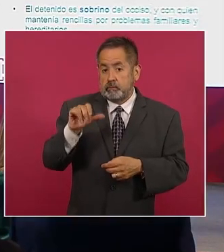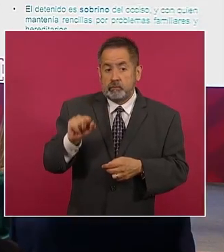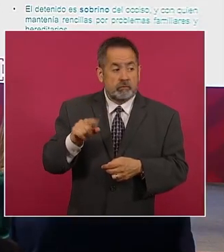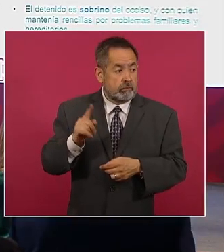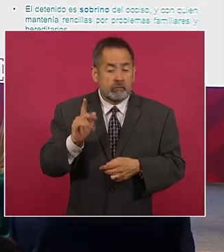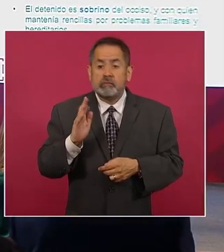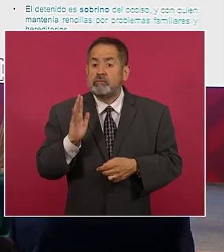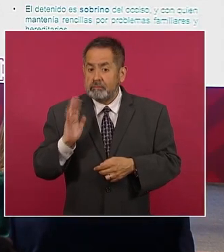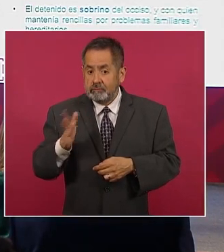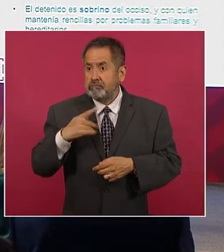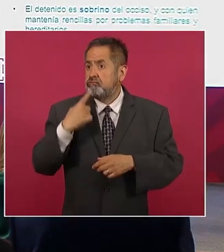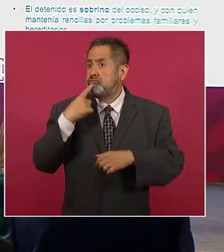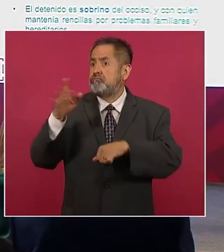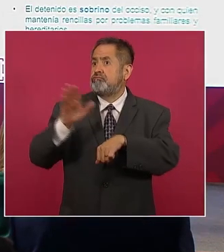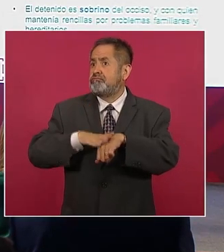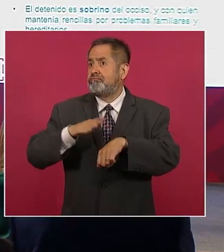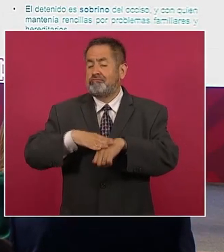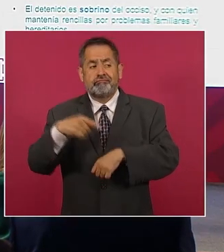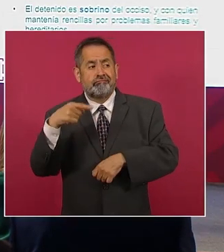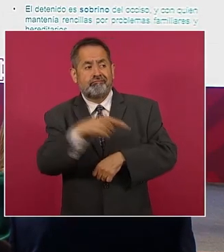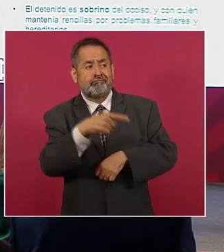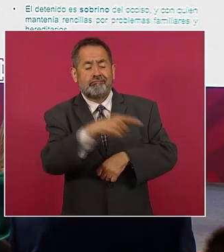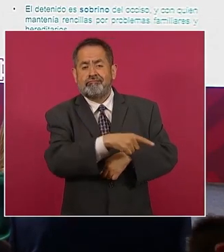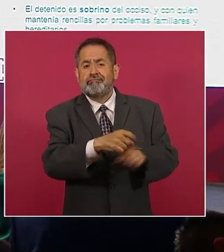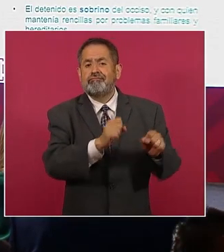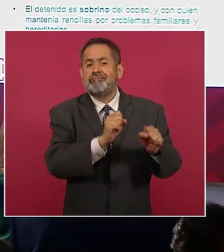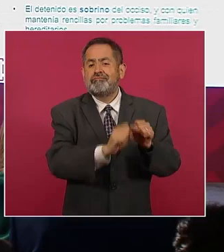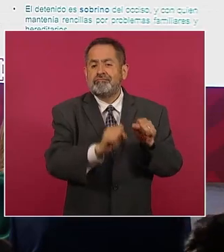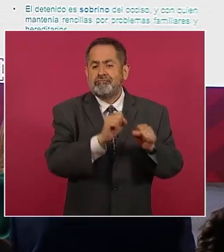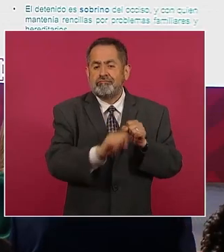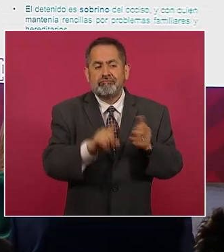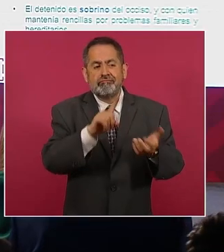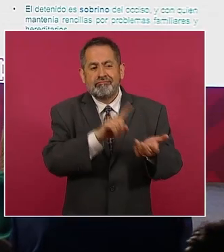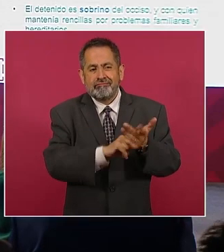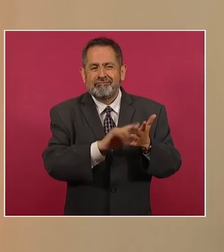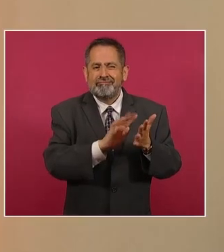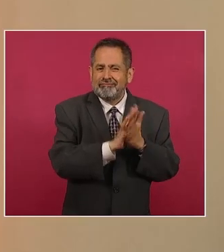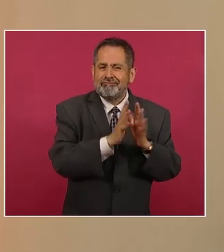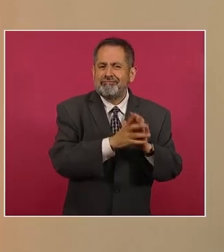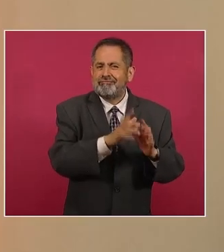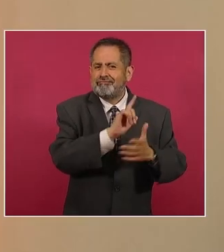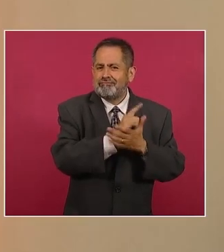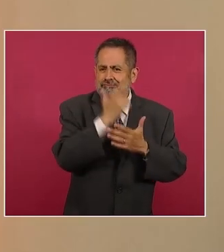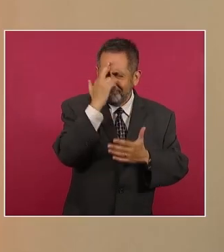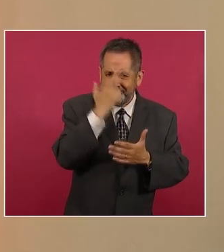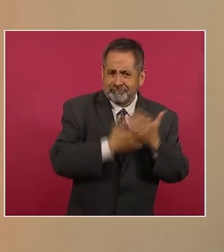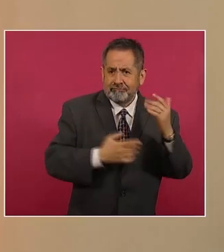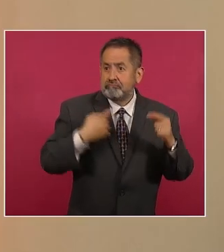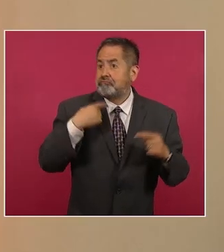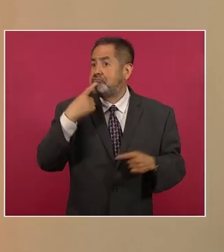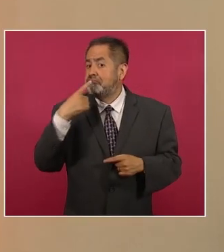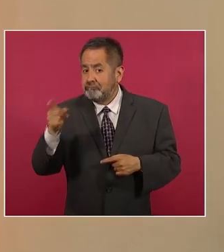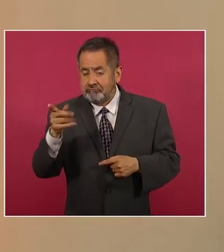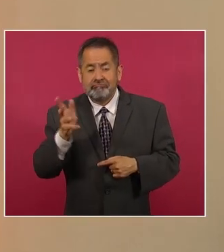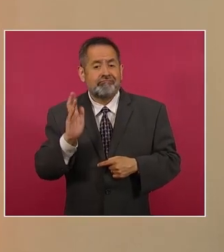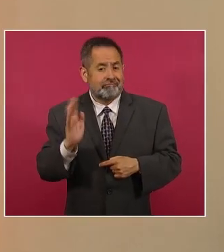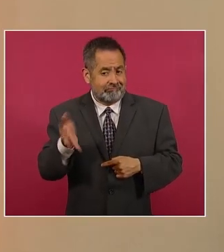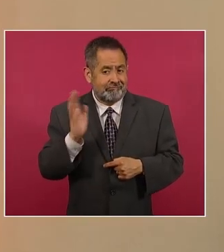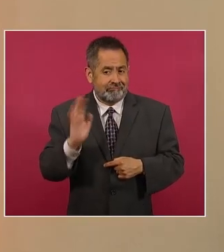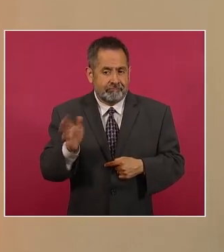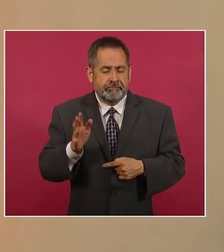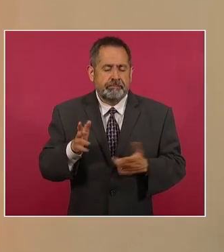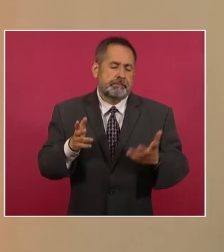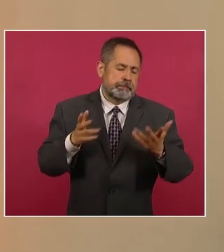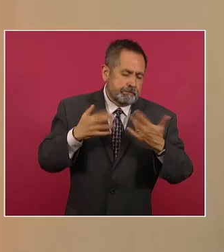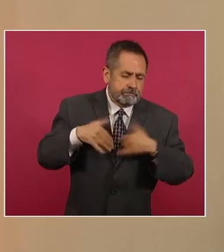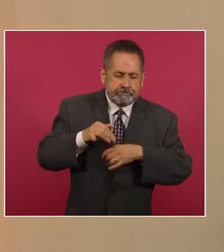algunas conductas del sobrino vinculadas a situaciones ilícitas y todas las investigaciones, todos